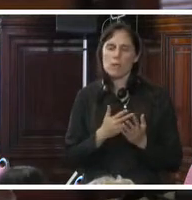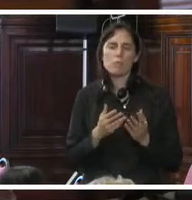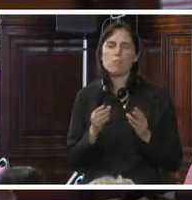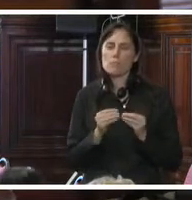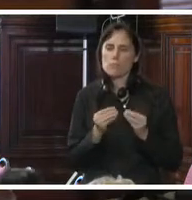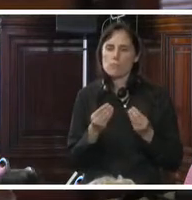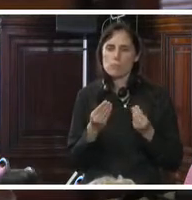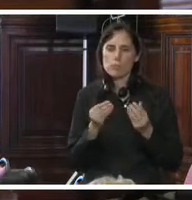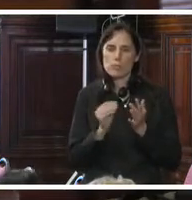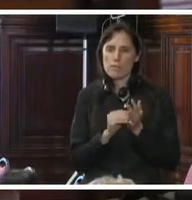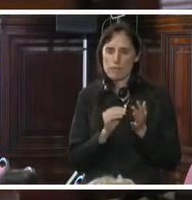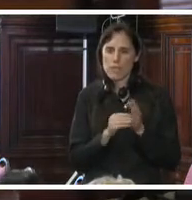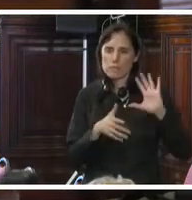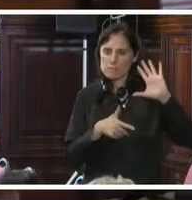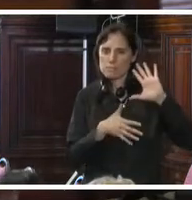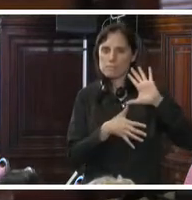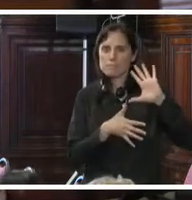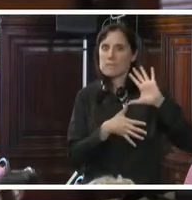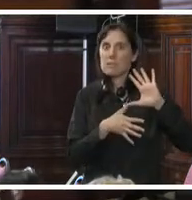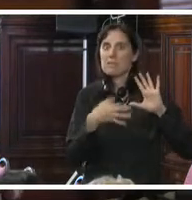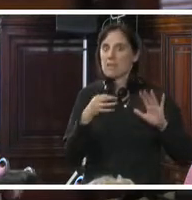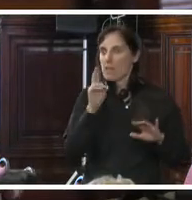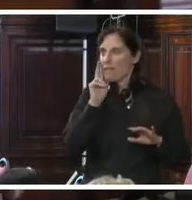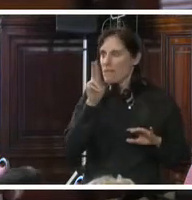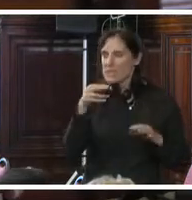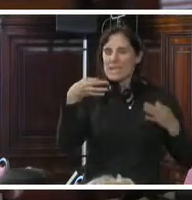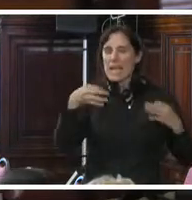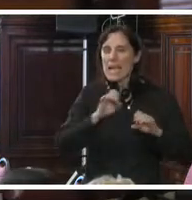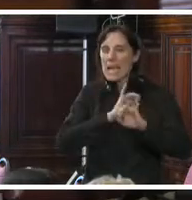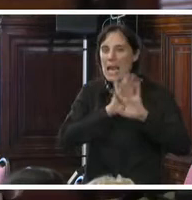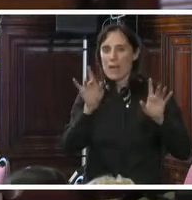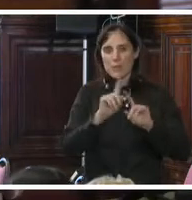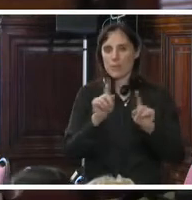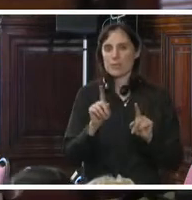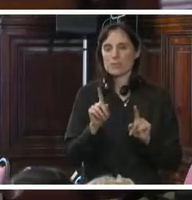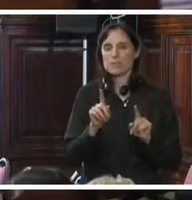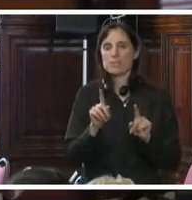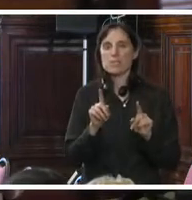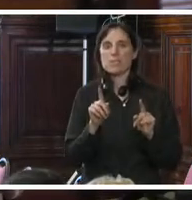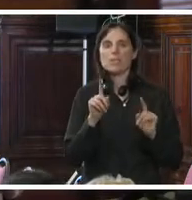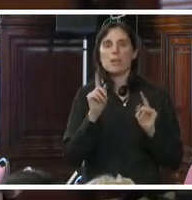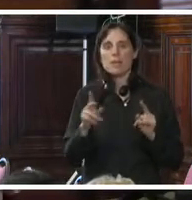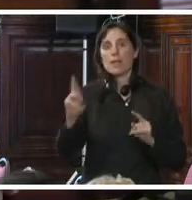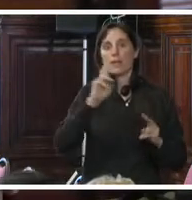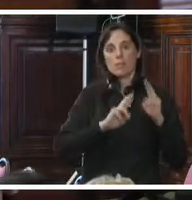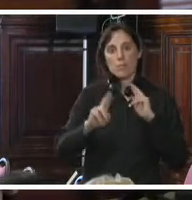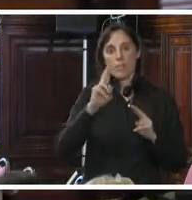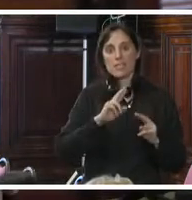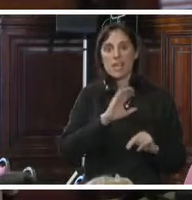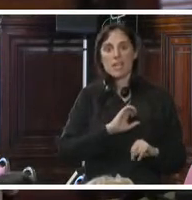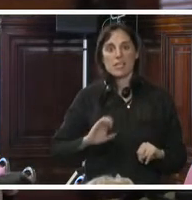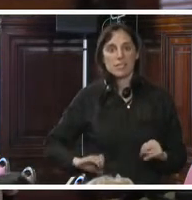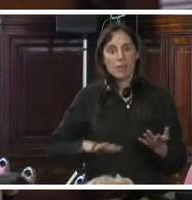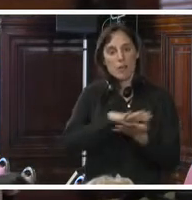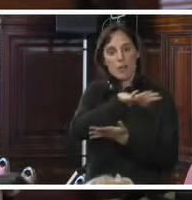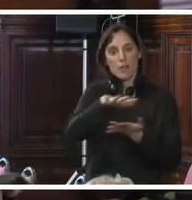en la región pero que no se encuentra visibilizada de manera suficiente. También que la respuesta de los estados de la región a